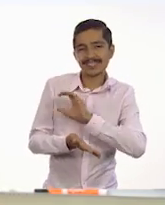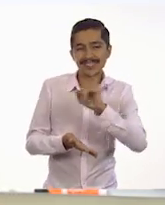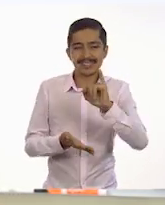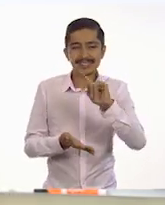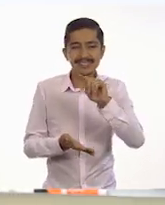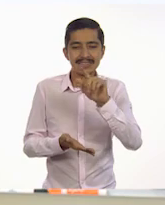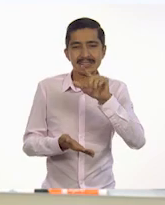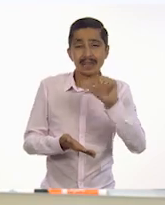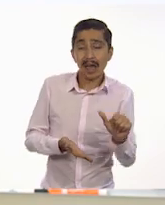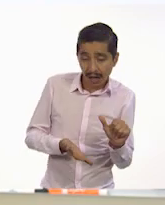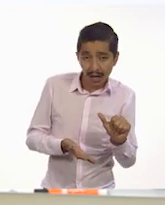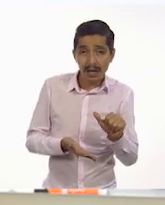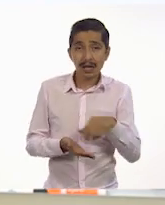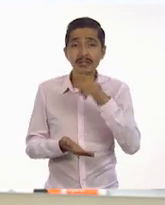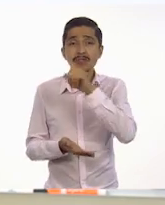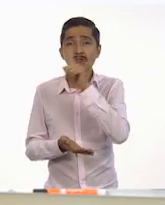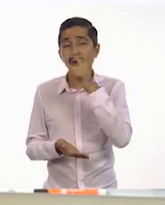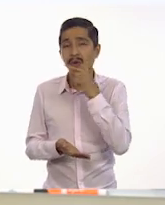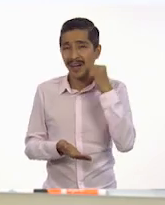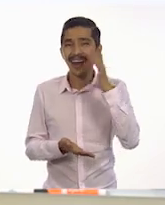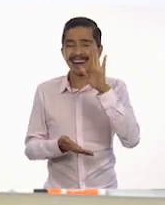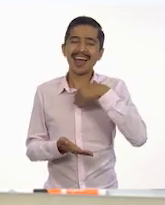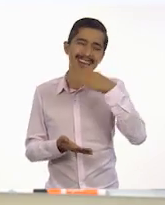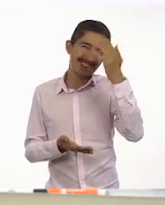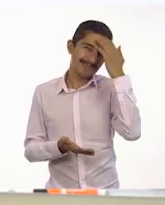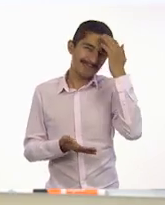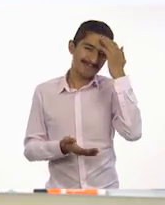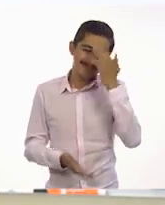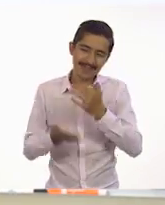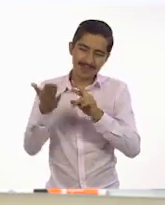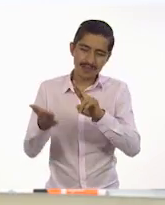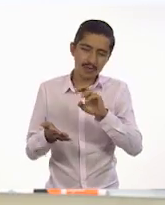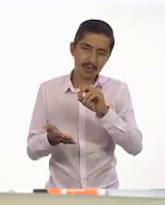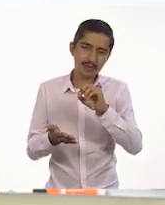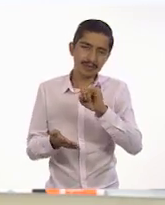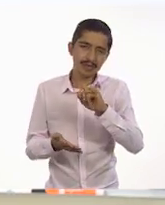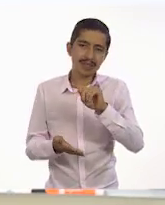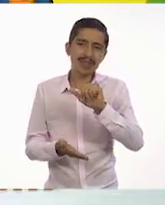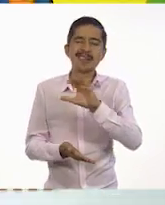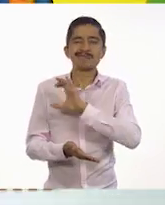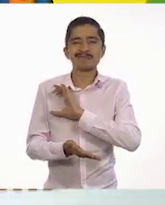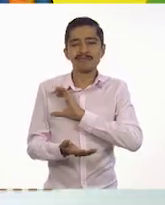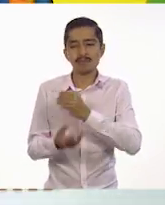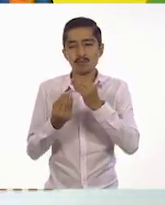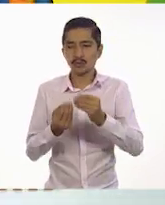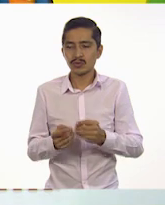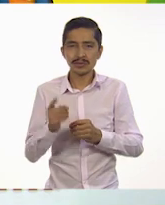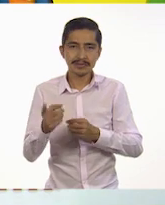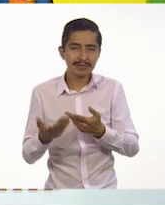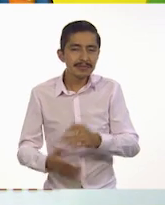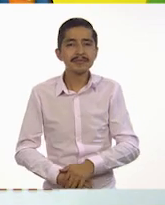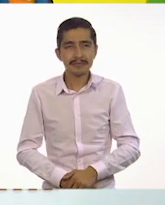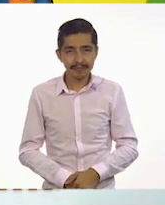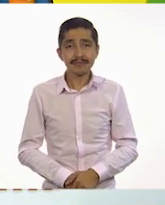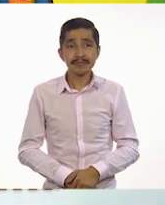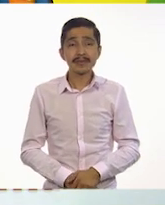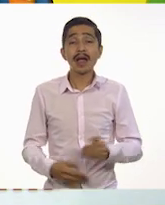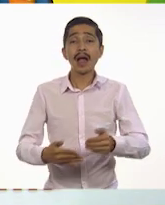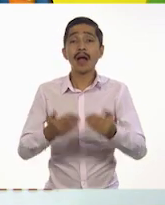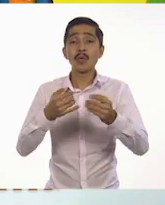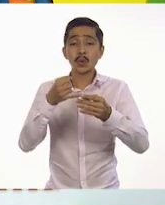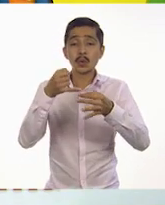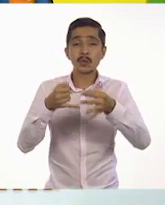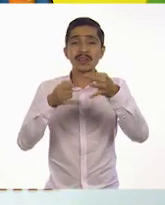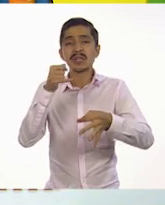y Sohar. Con cariño, porque conocemos a Rosita y la queremos mucho. Así es. Y nos falta la